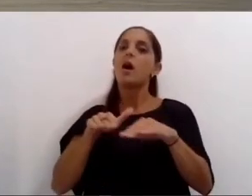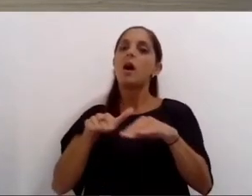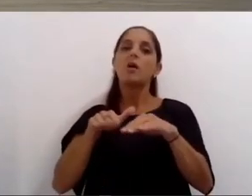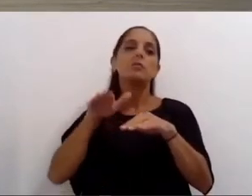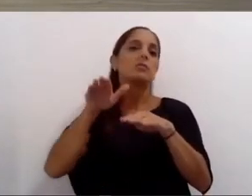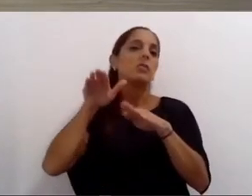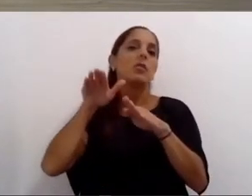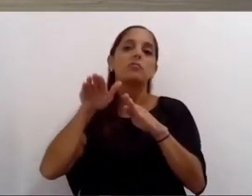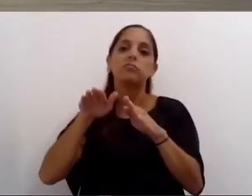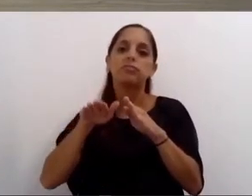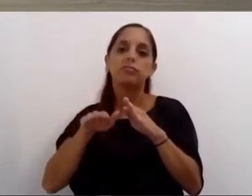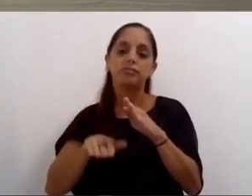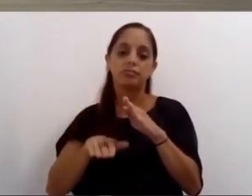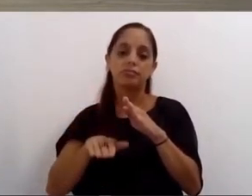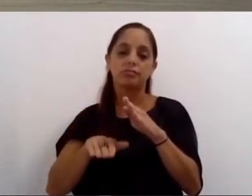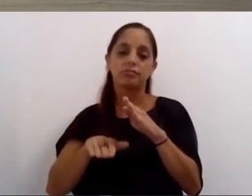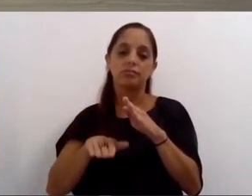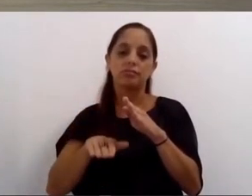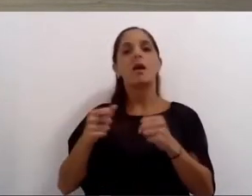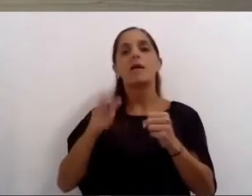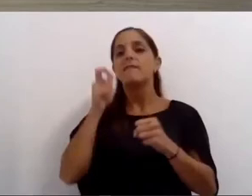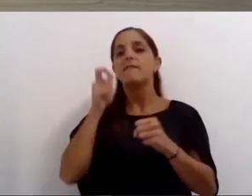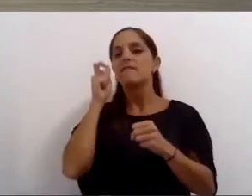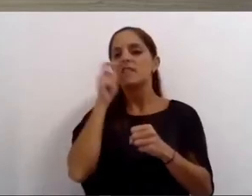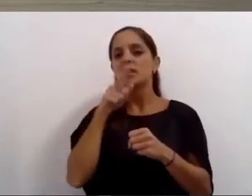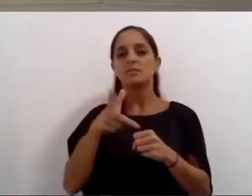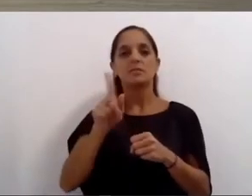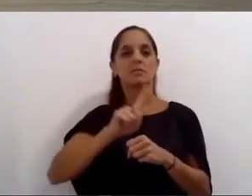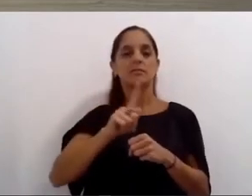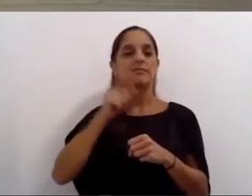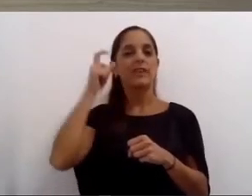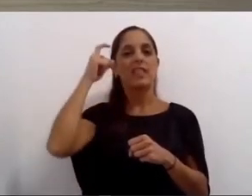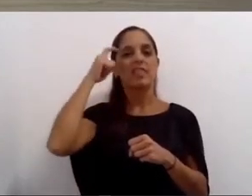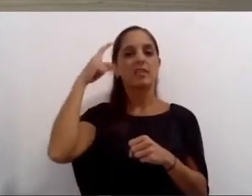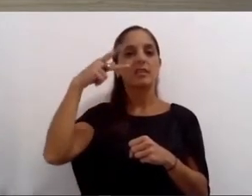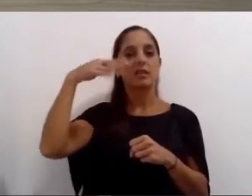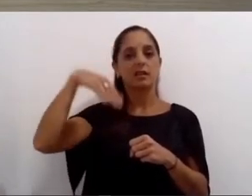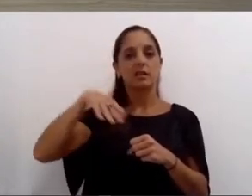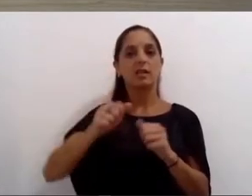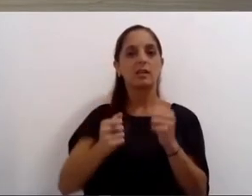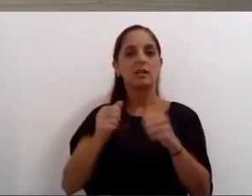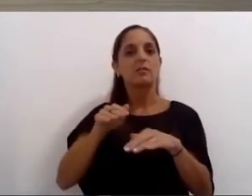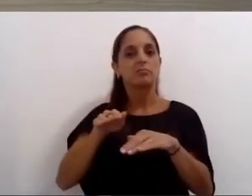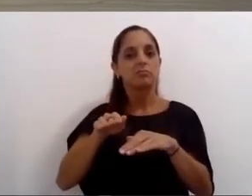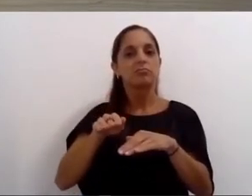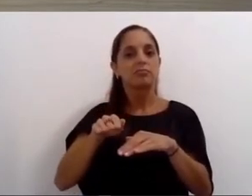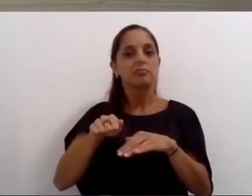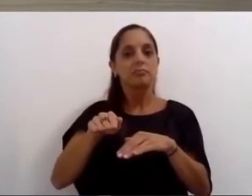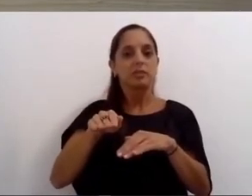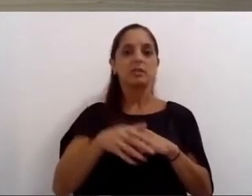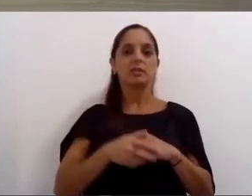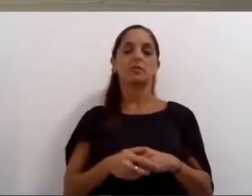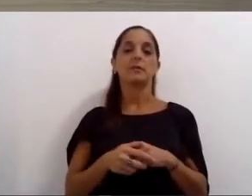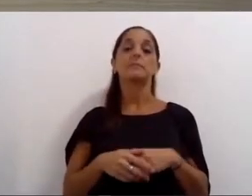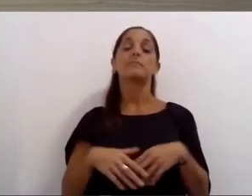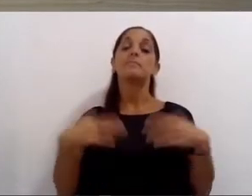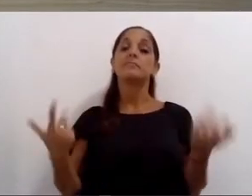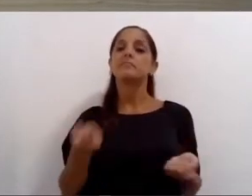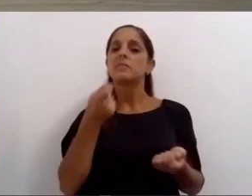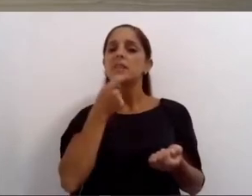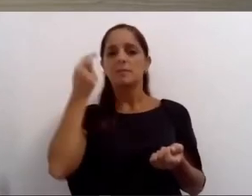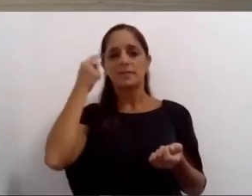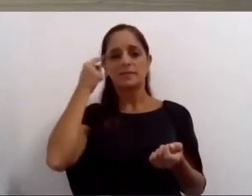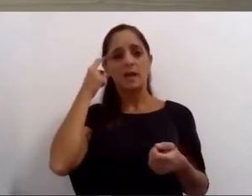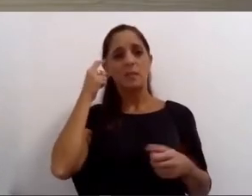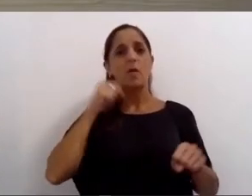velocidad en esas calles es tiempo también de volver al tren si hablamos de movilidad segura inteligente y sustentable